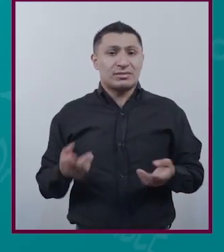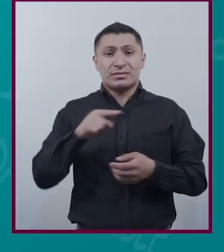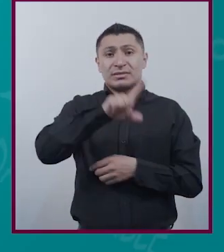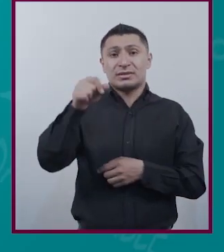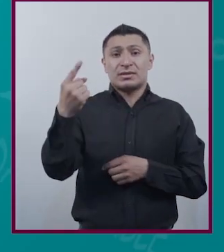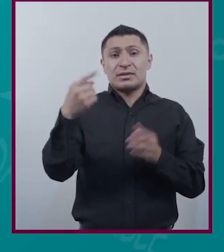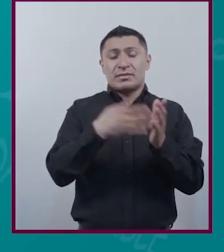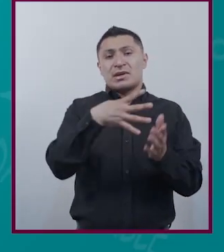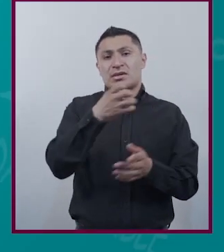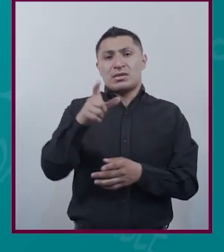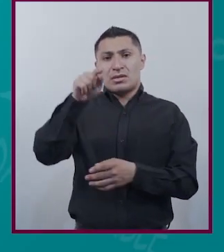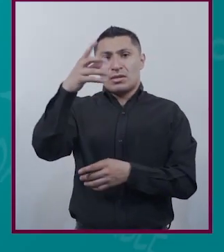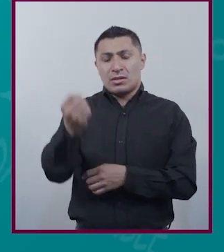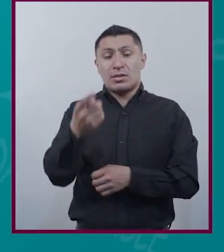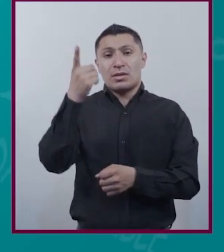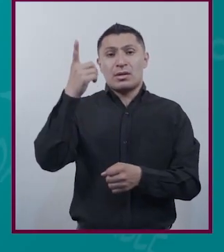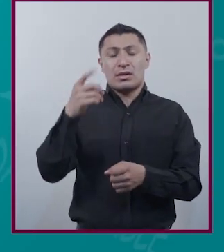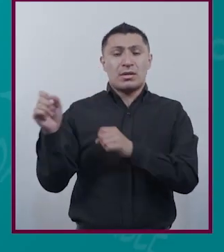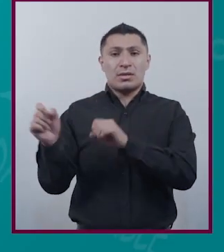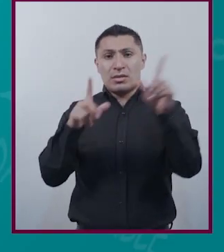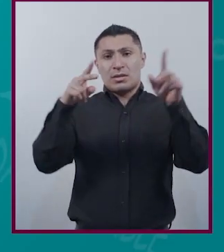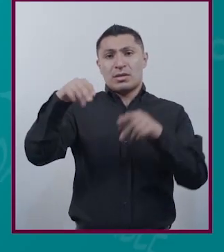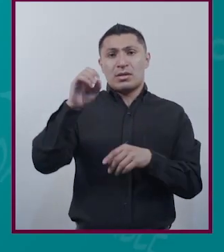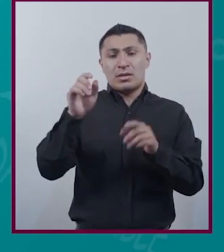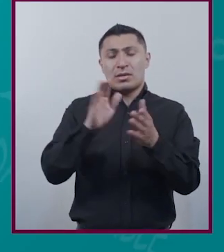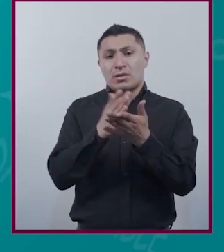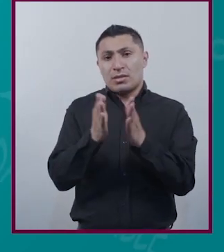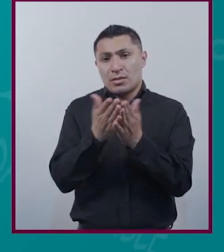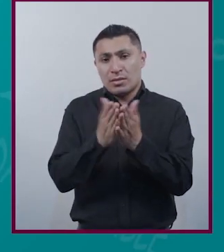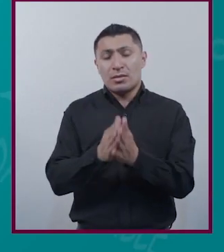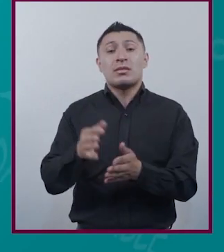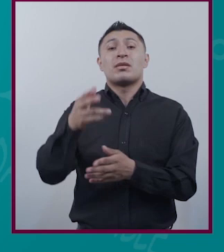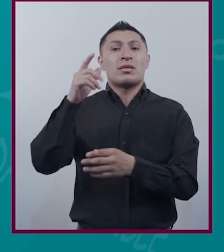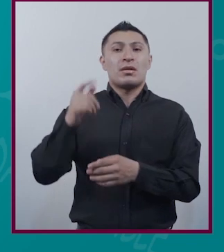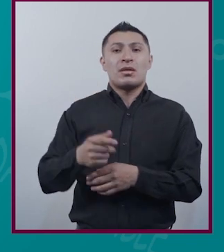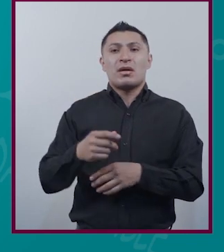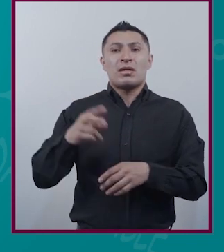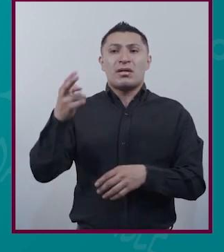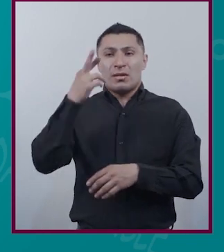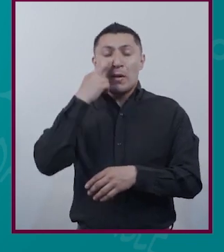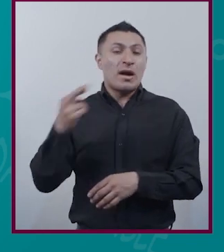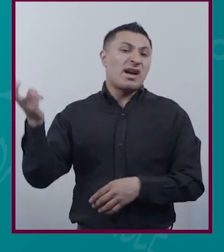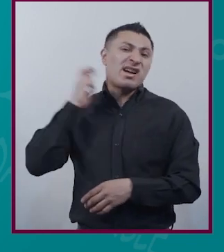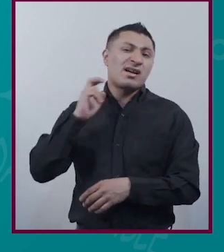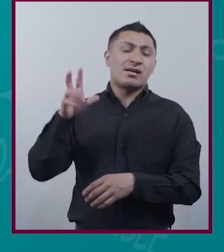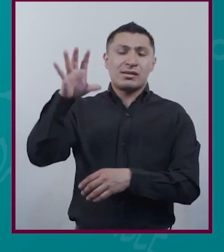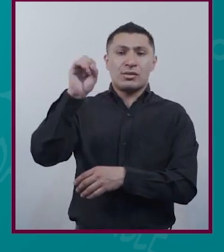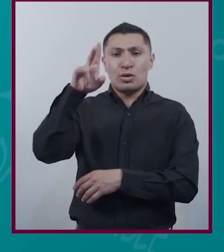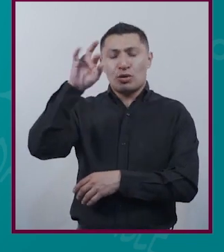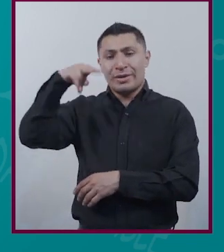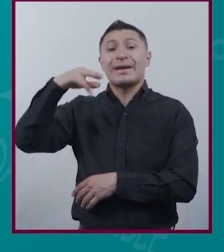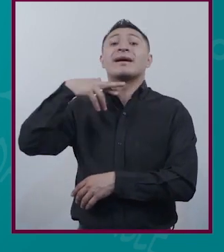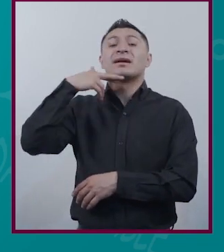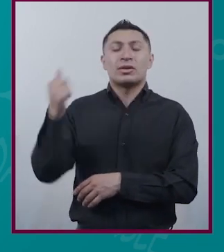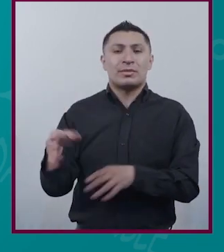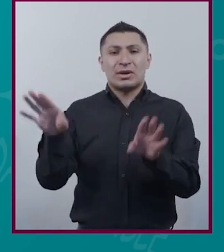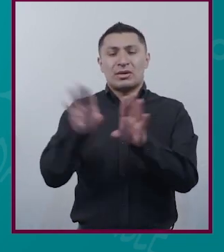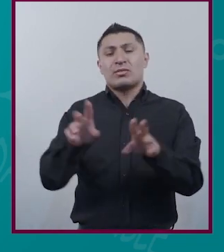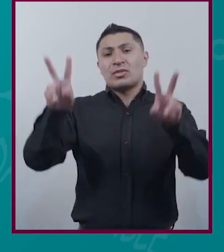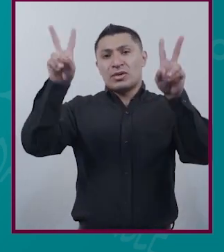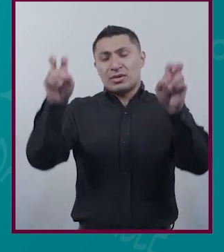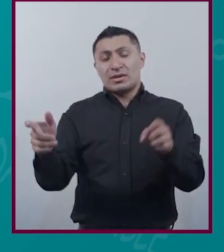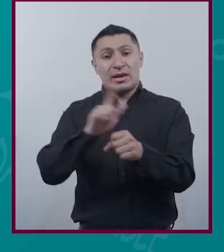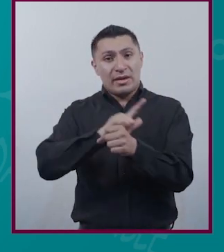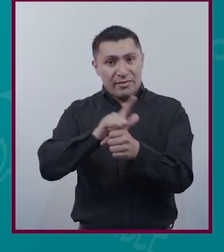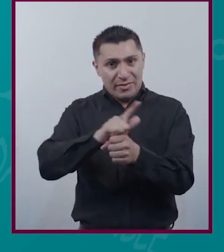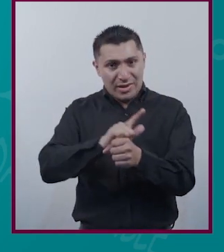1979 Se publicó La novela El vampiro De la colonia Roma De Luis Zapata Colocando el tema Homosexual Al